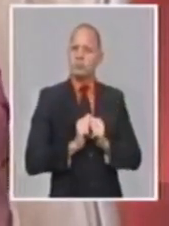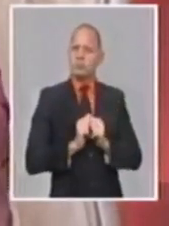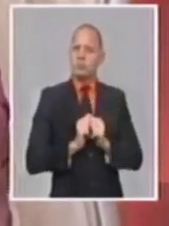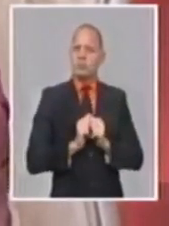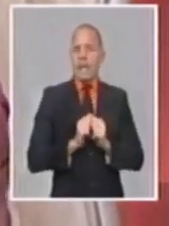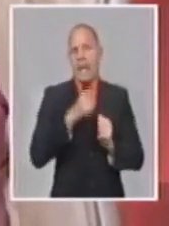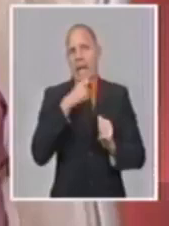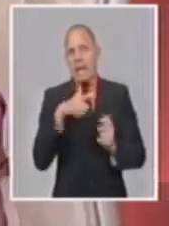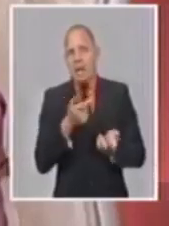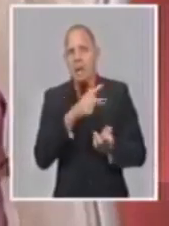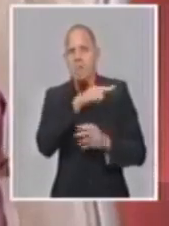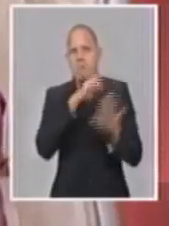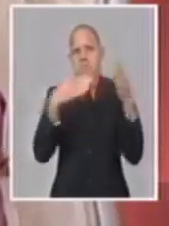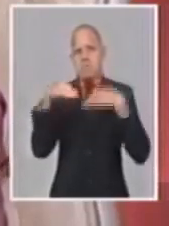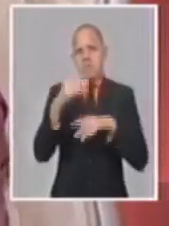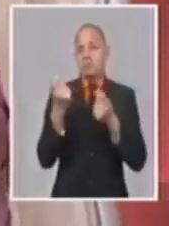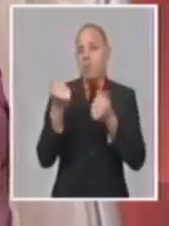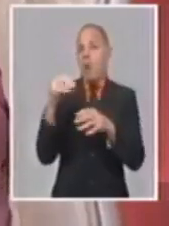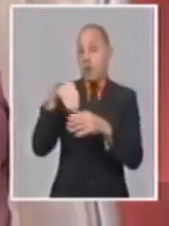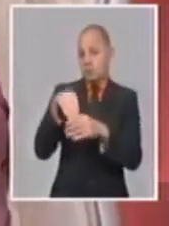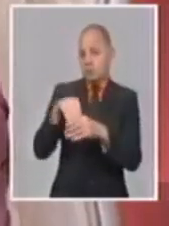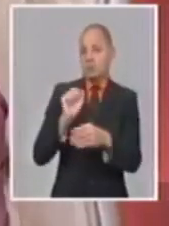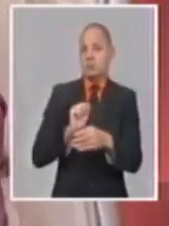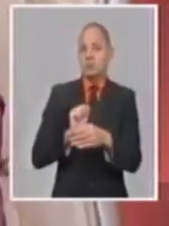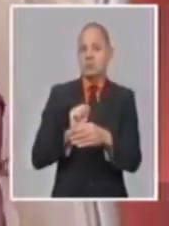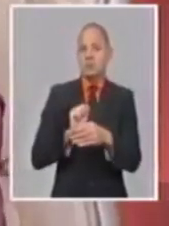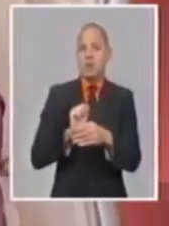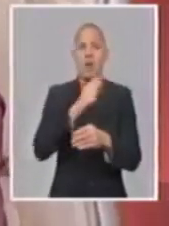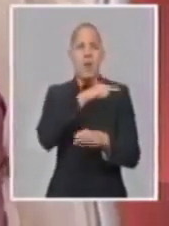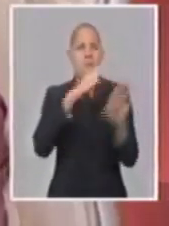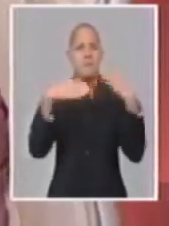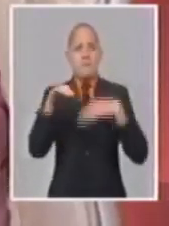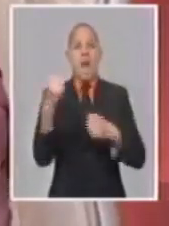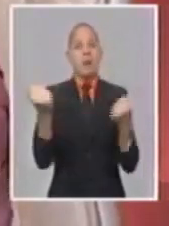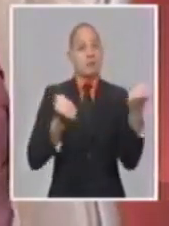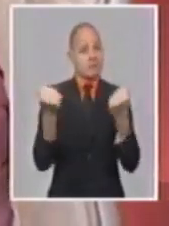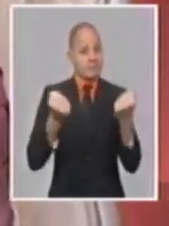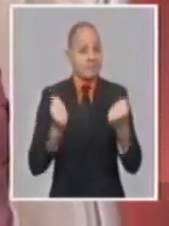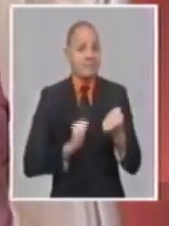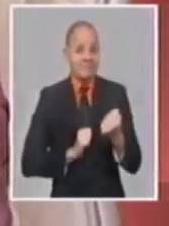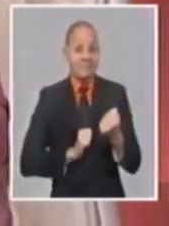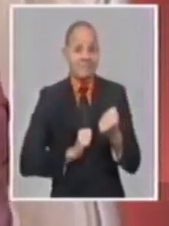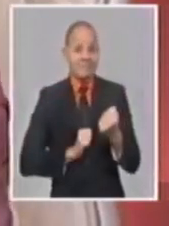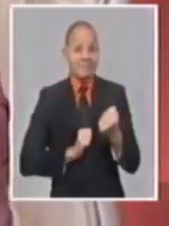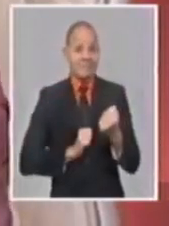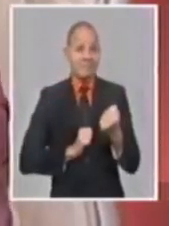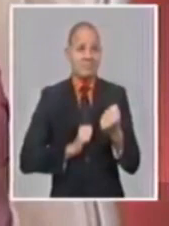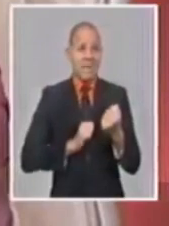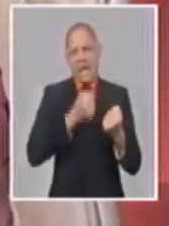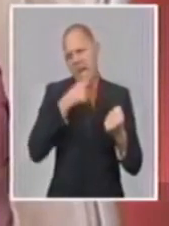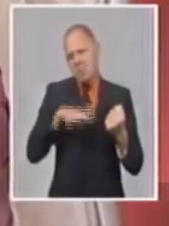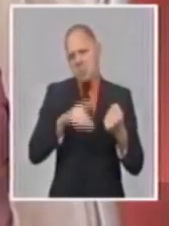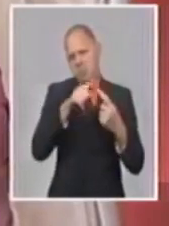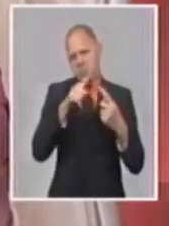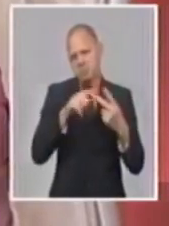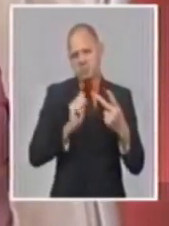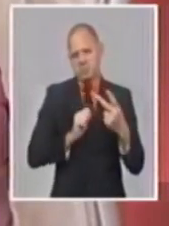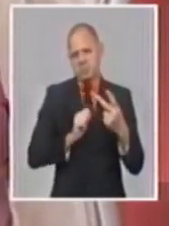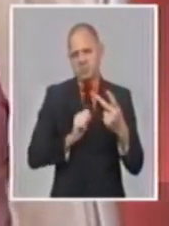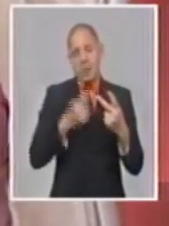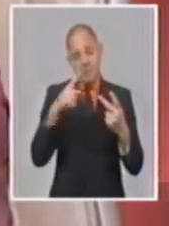mucho con los precios. Bueno, tenemos el Ministerio de Comercio Interior, el Ministerio del Transporte, quizás por solo poner algunos,